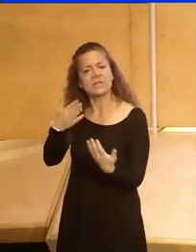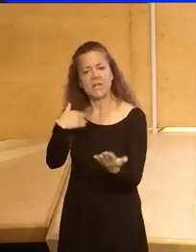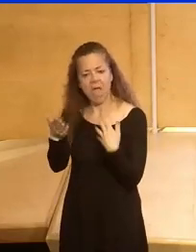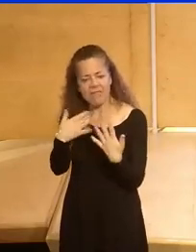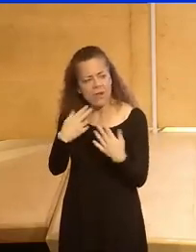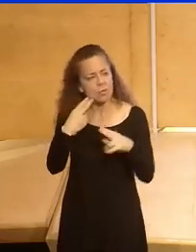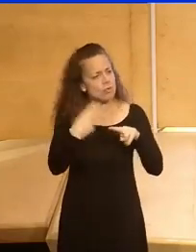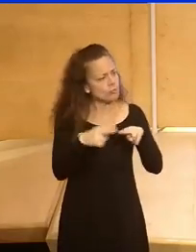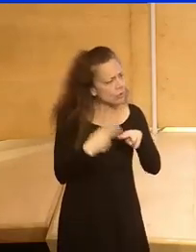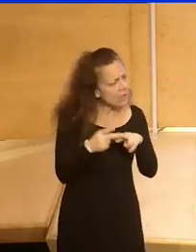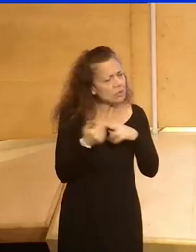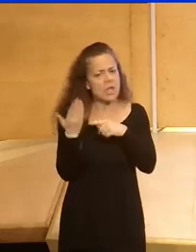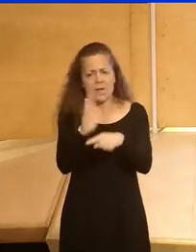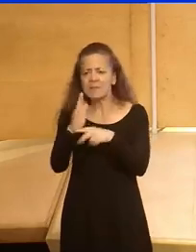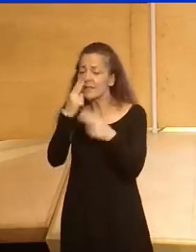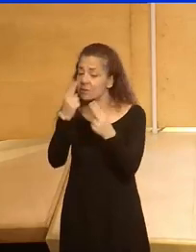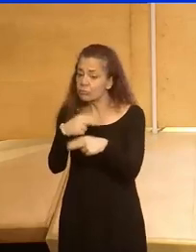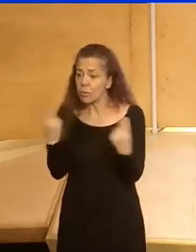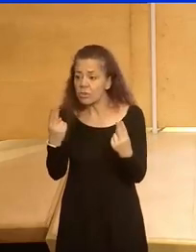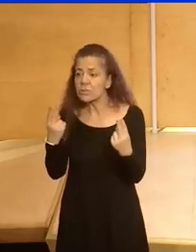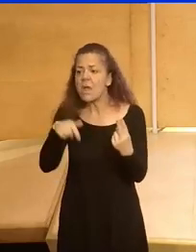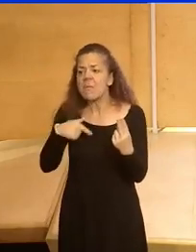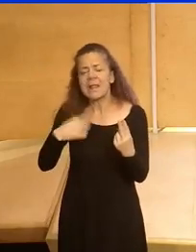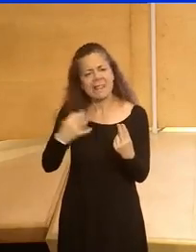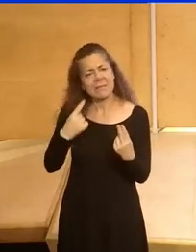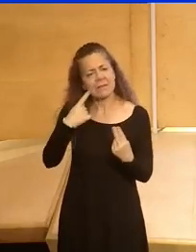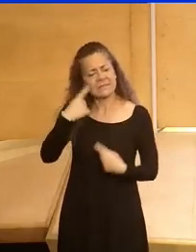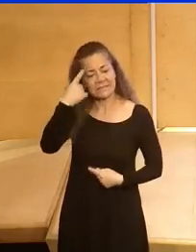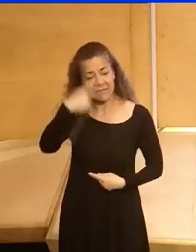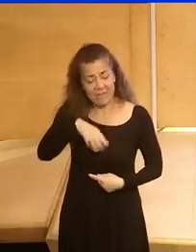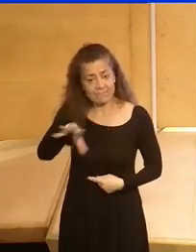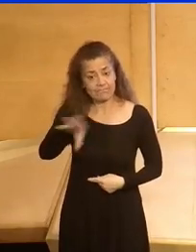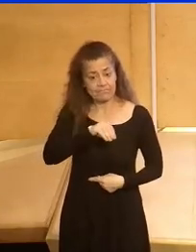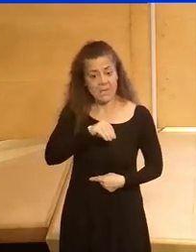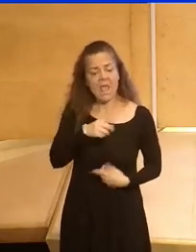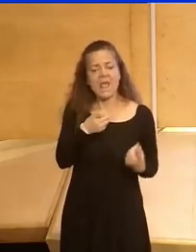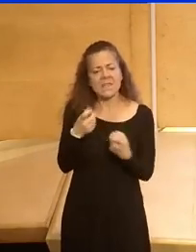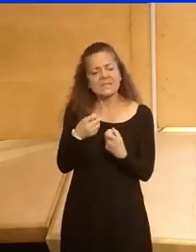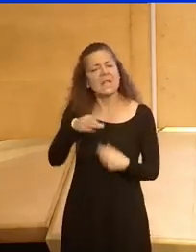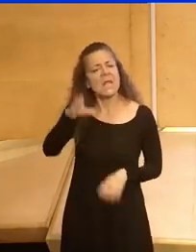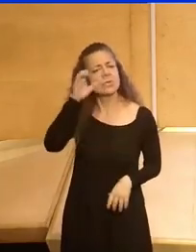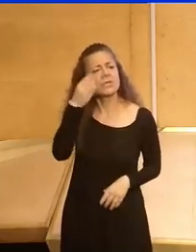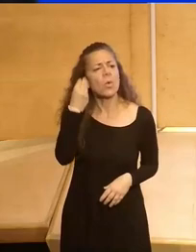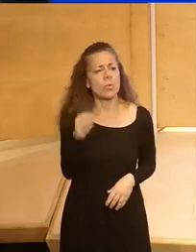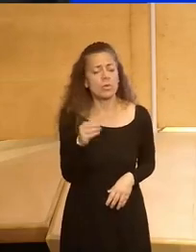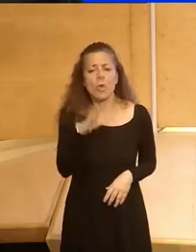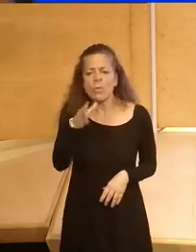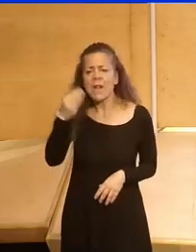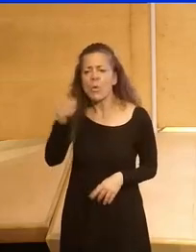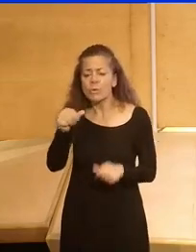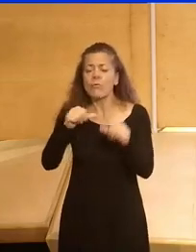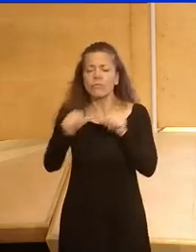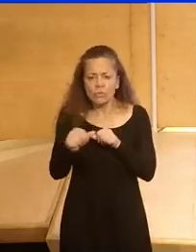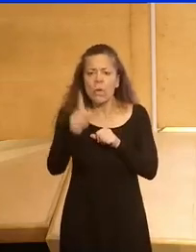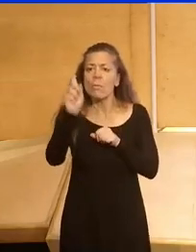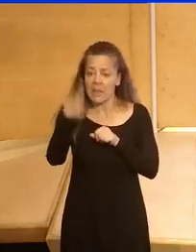con los políticos, con los representantes públicos, para hacerles entender que necesitan escuchar a la juventud porque la juventud no solo es el futuro, sino